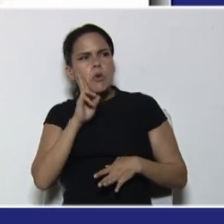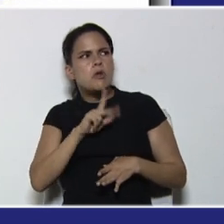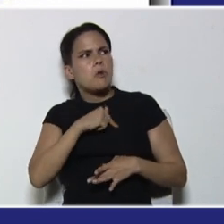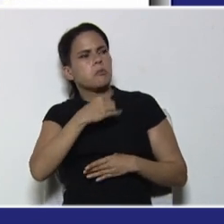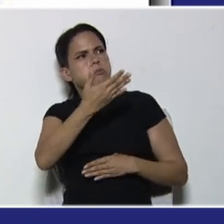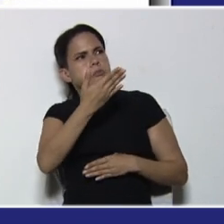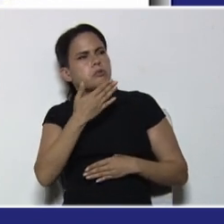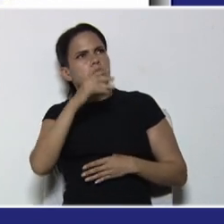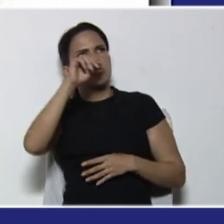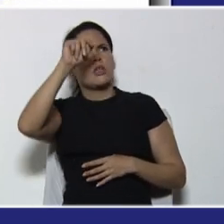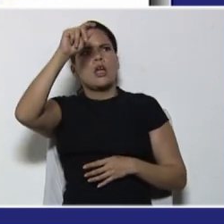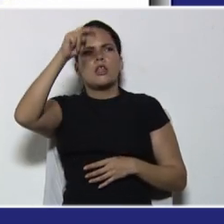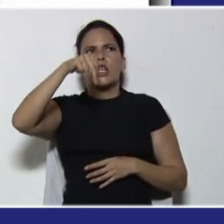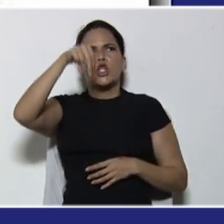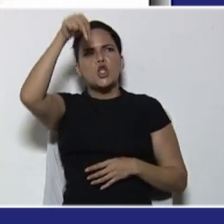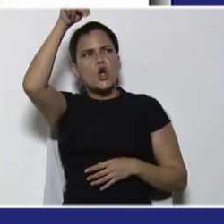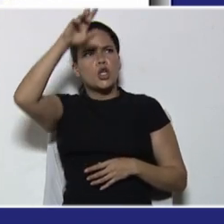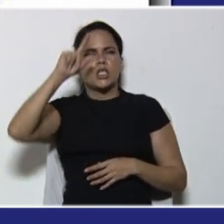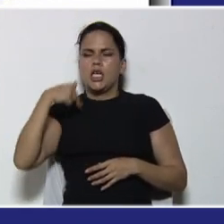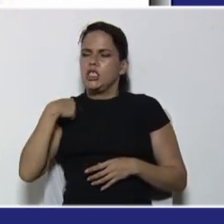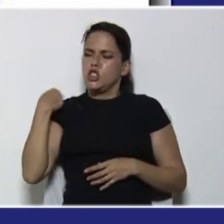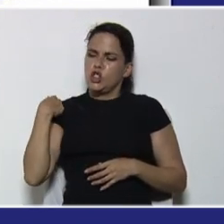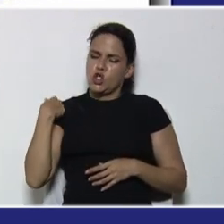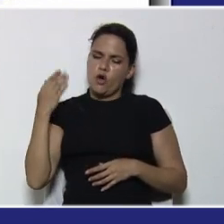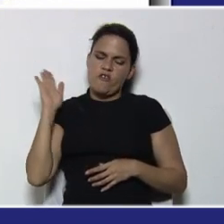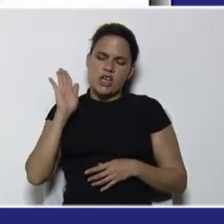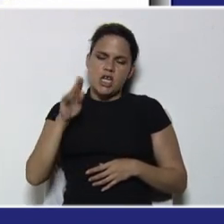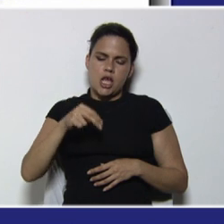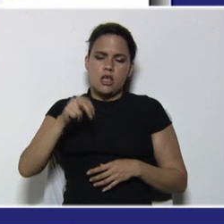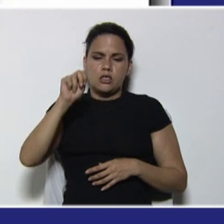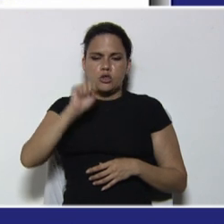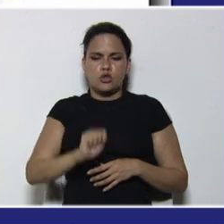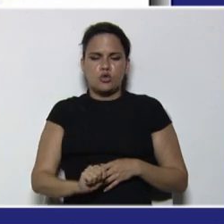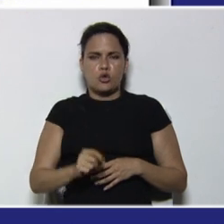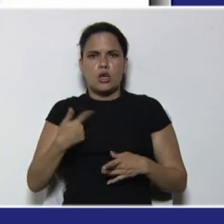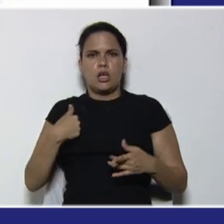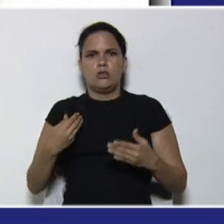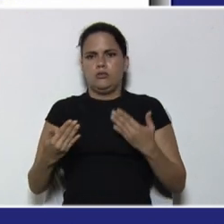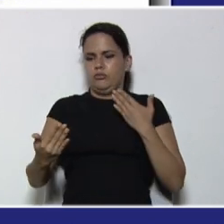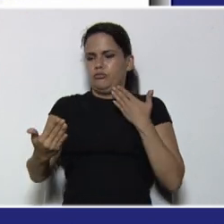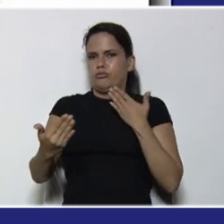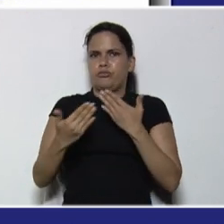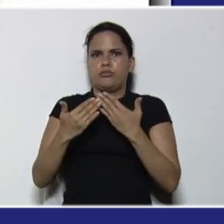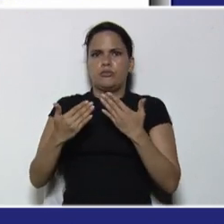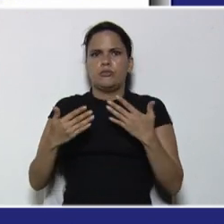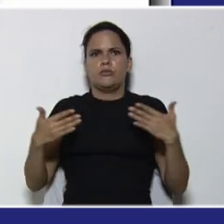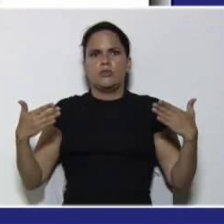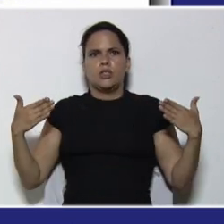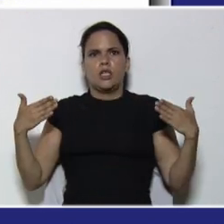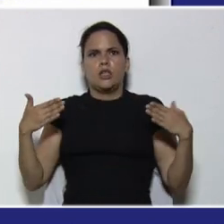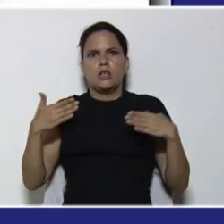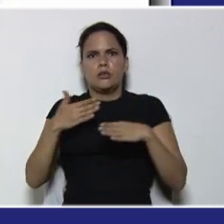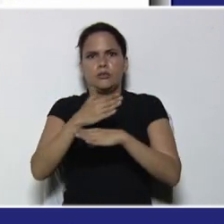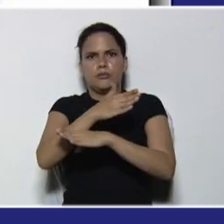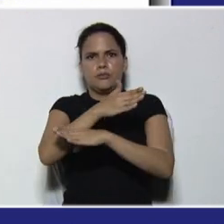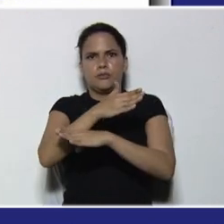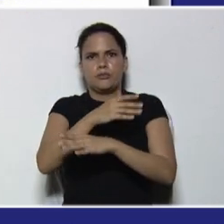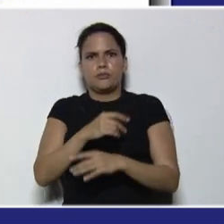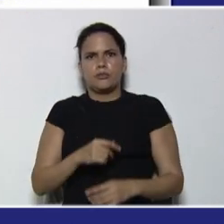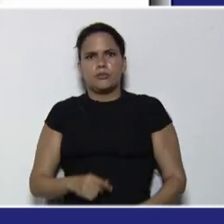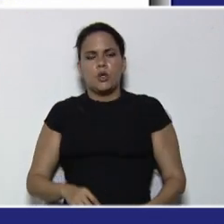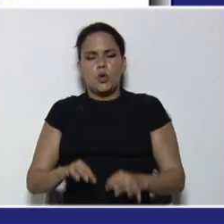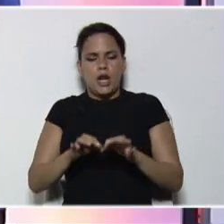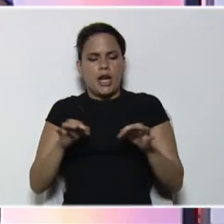del norte, y yo venía del sur, ahí nos encontramos, entonces, podríamos estar, en presencia, de rectas